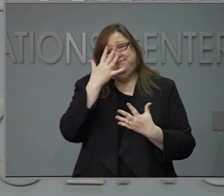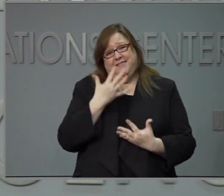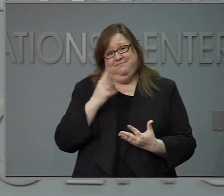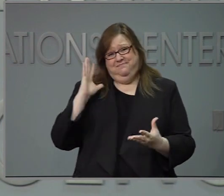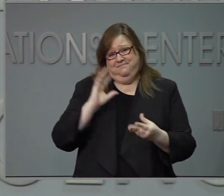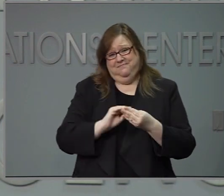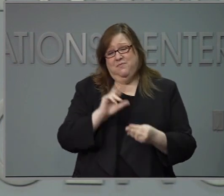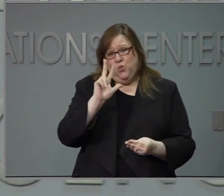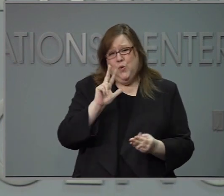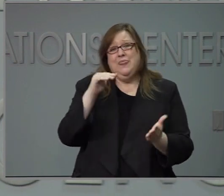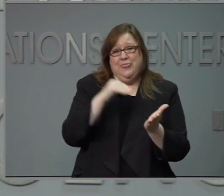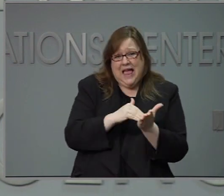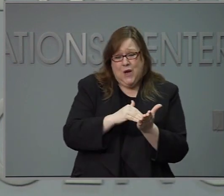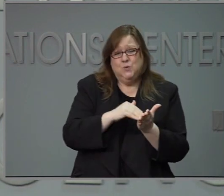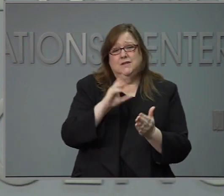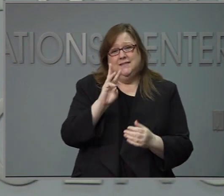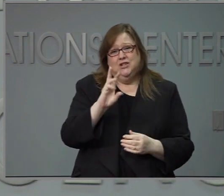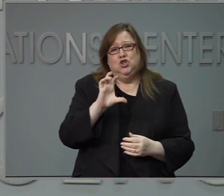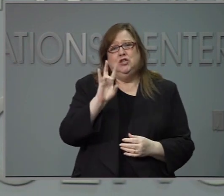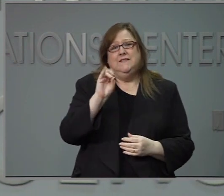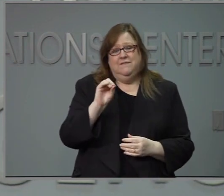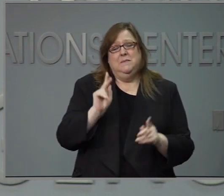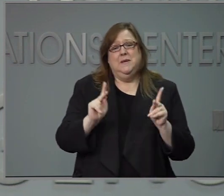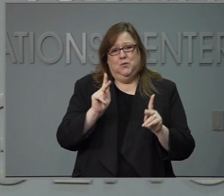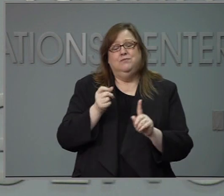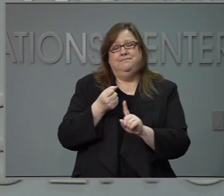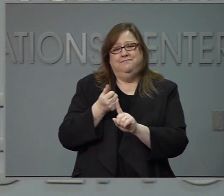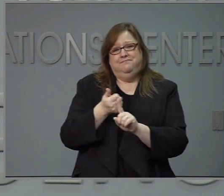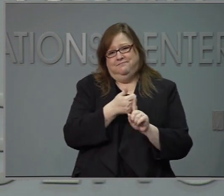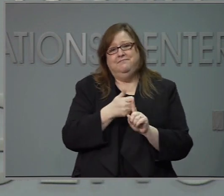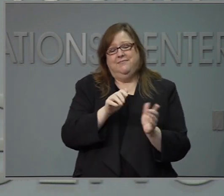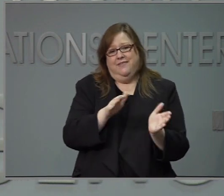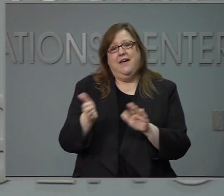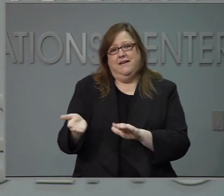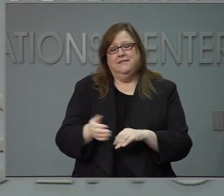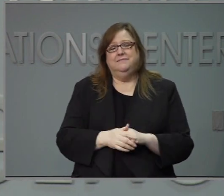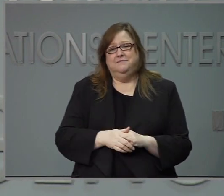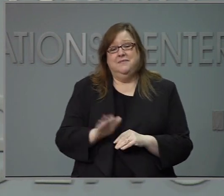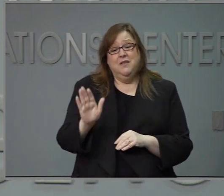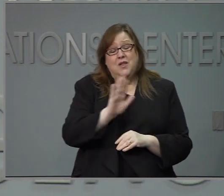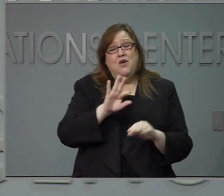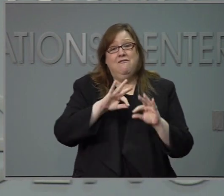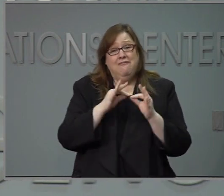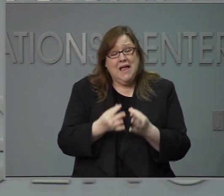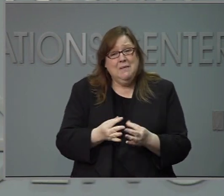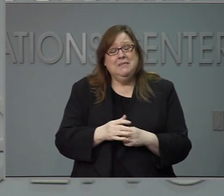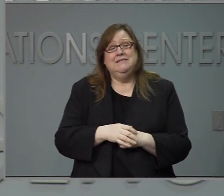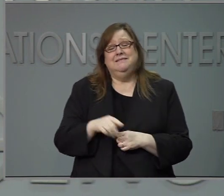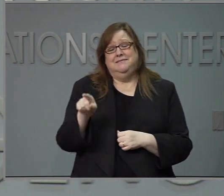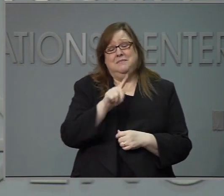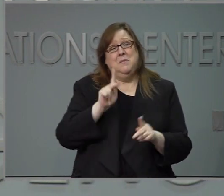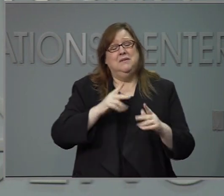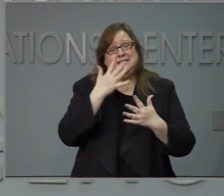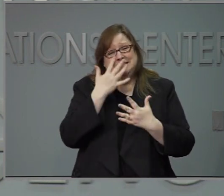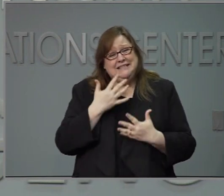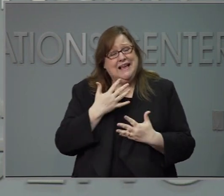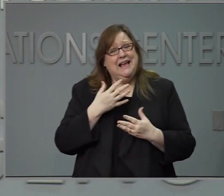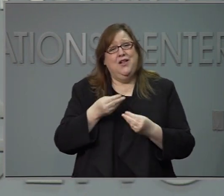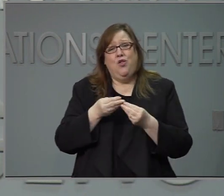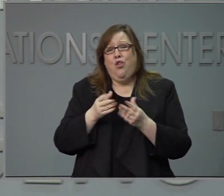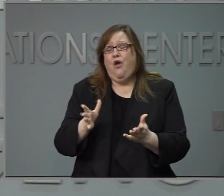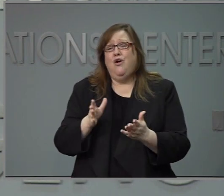Estamos en duelo por aquellos que hemos perdido y oramos para tener la fortaleza para seguir